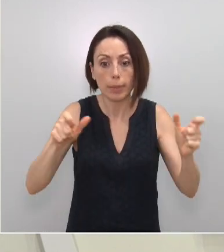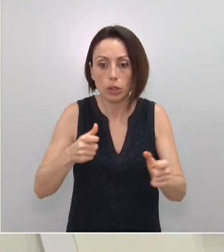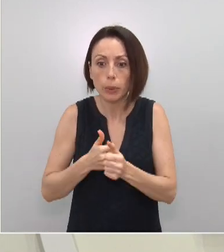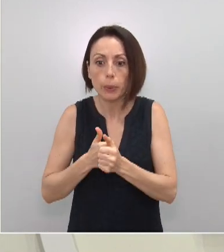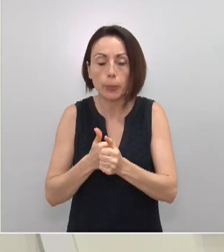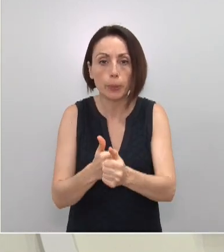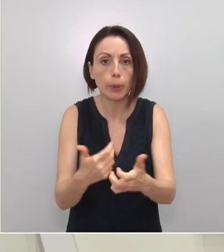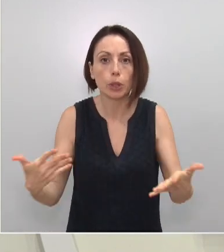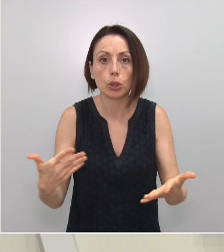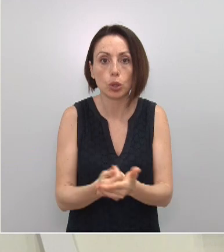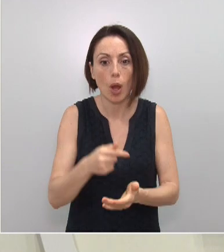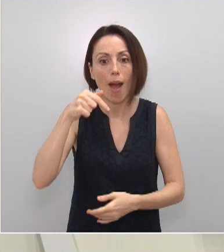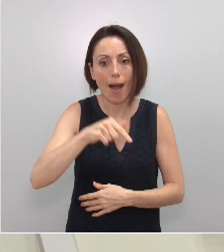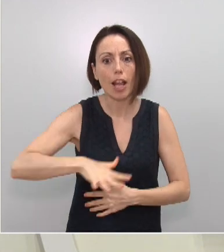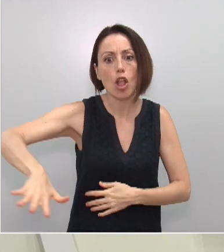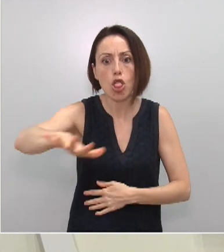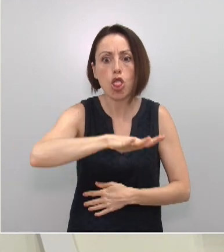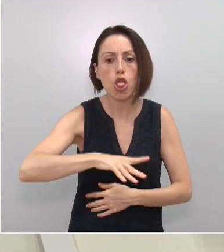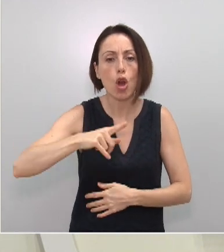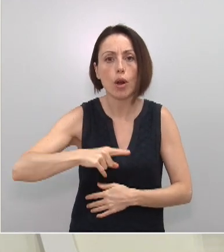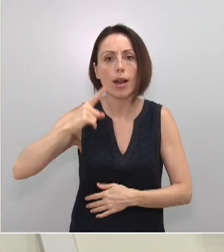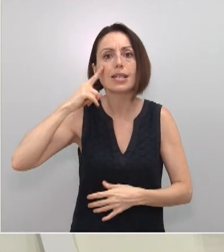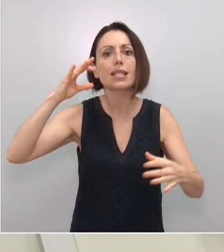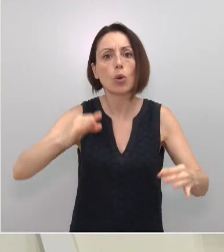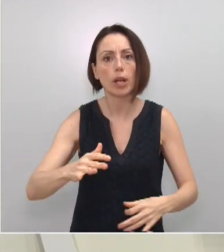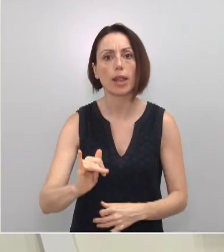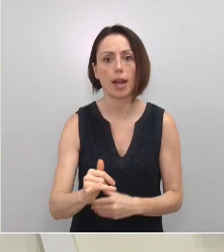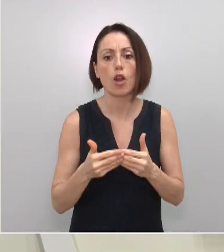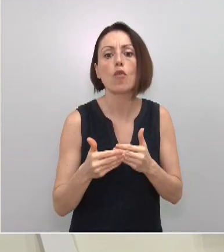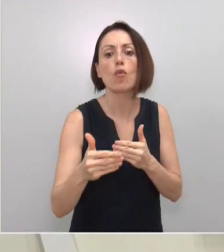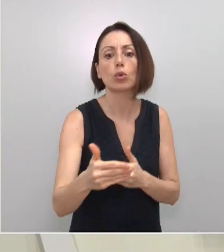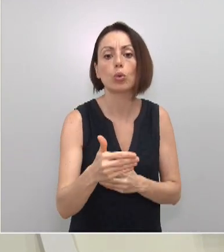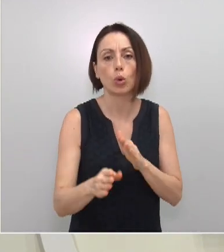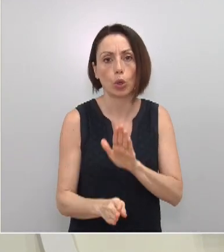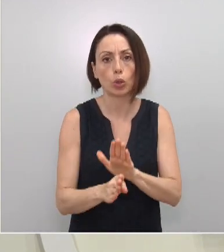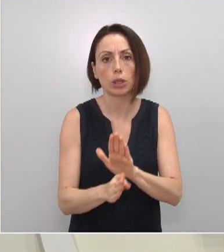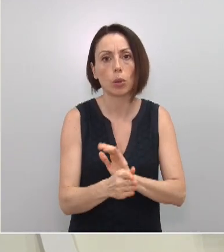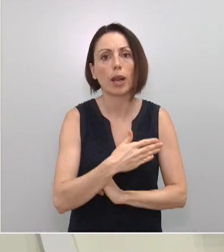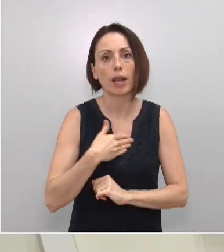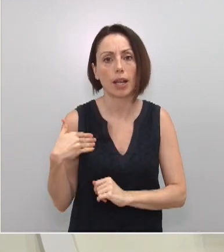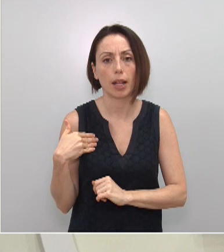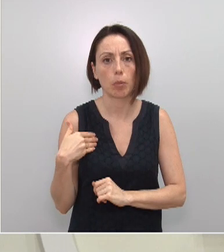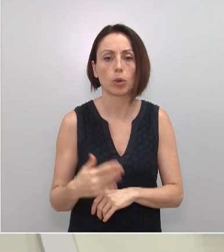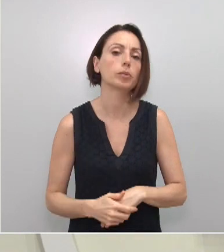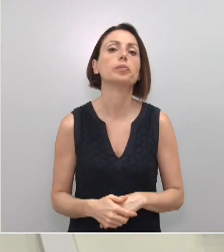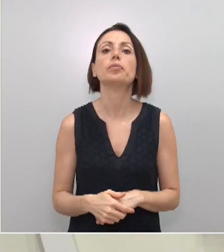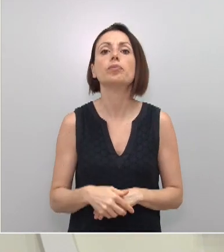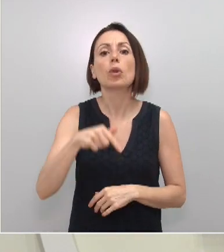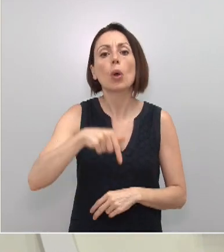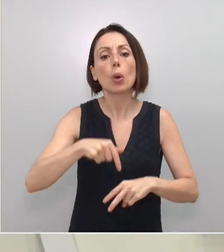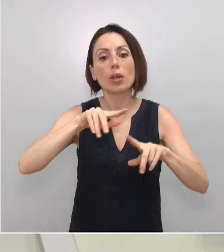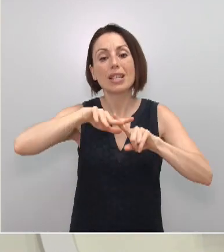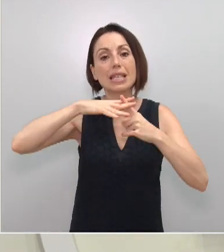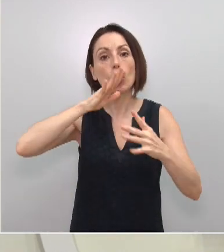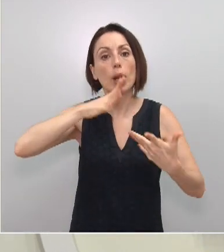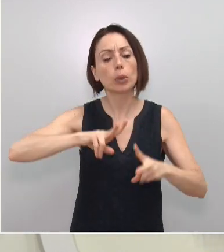Somos un destino seguro y queremos seguir siéndolo. No lo pongamos en peligro. Hoy hemos analizado